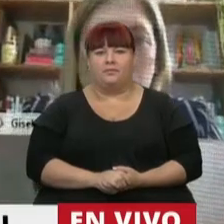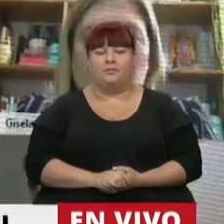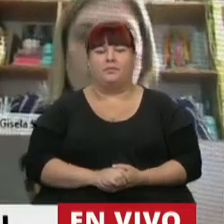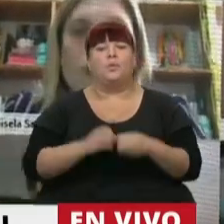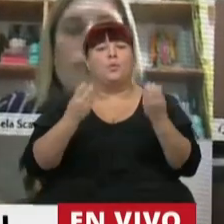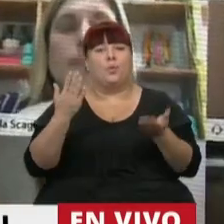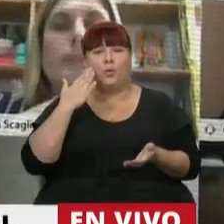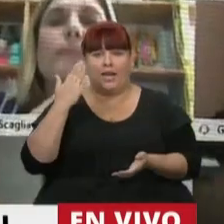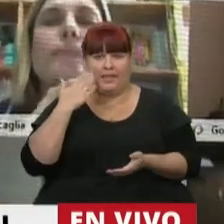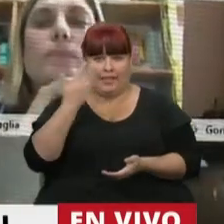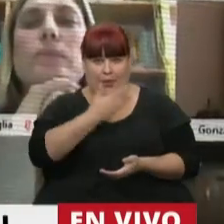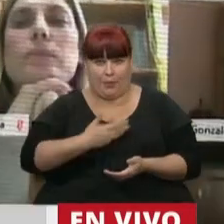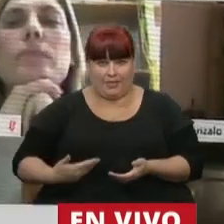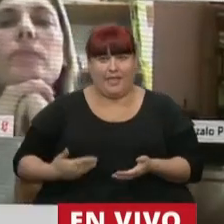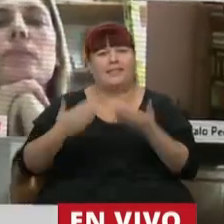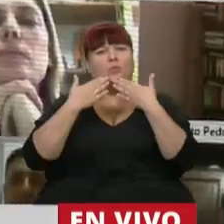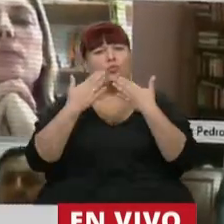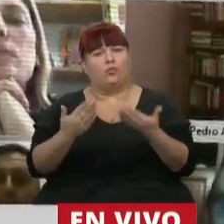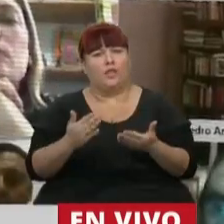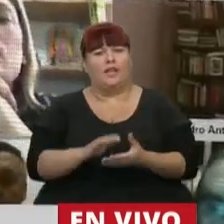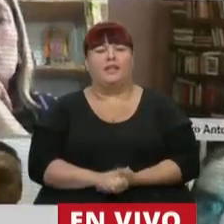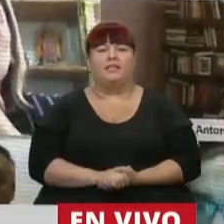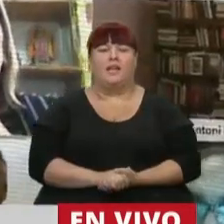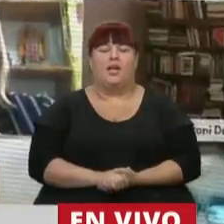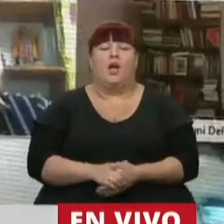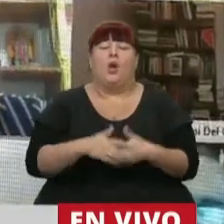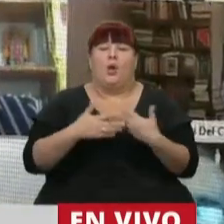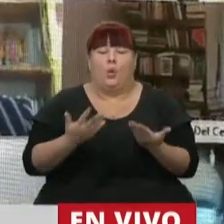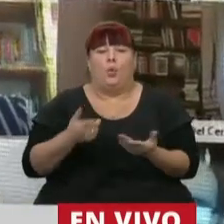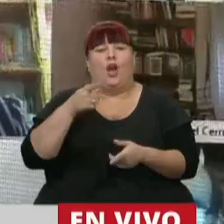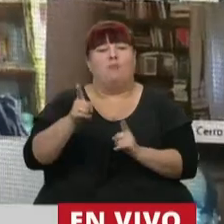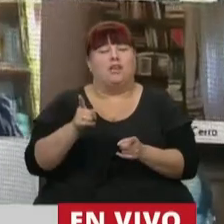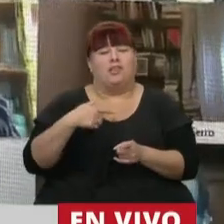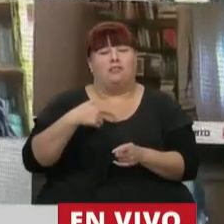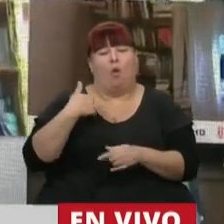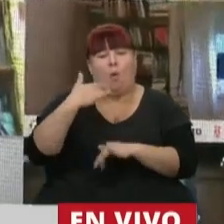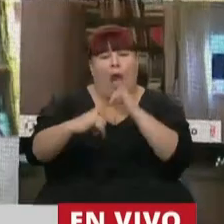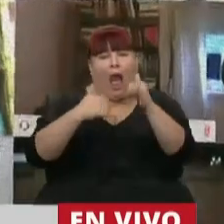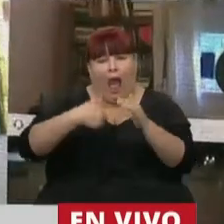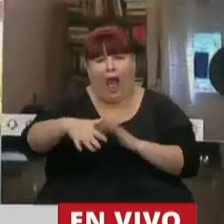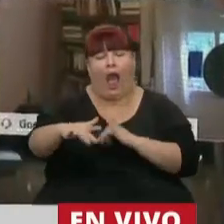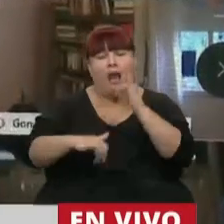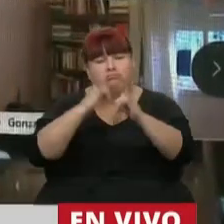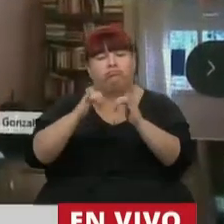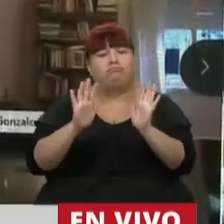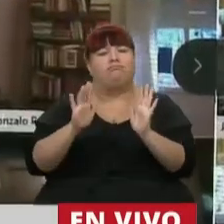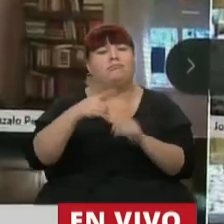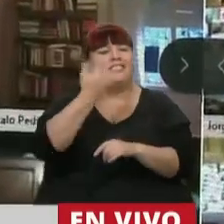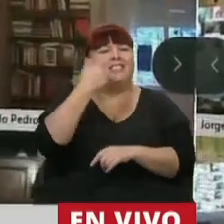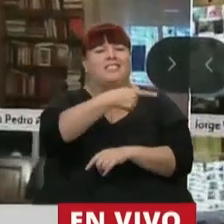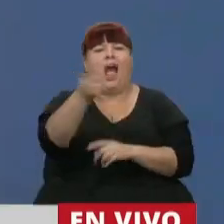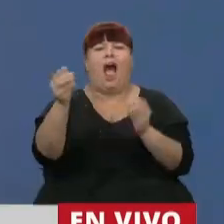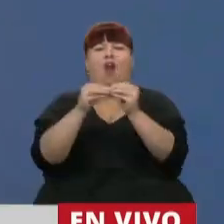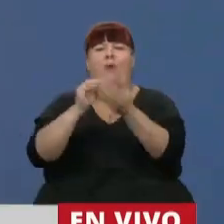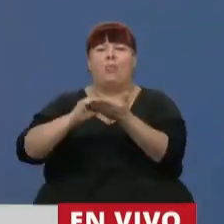Buenas tardes, señor Presidente, muchas gracias. Bueno, mucho de lo que estaba por plasmar han manifestado